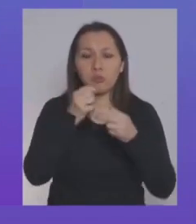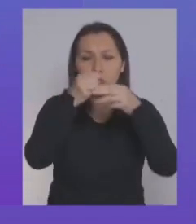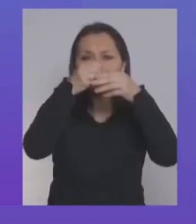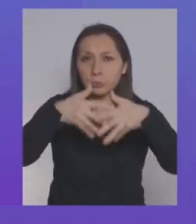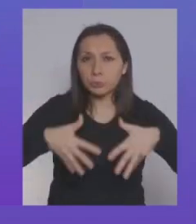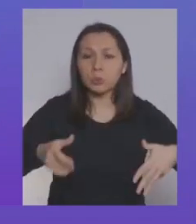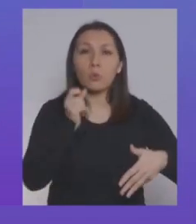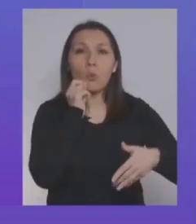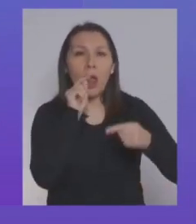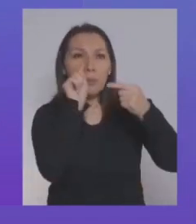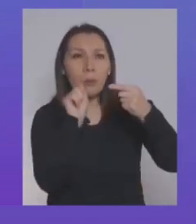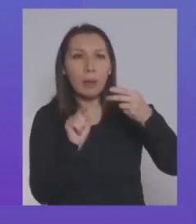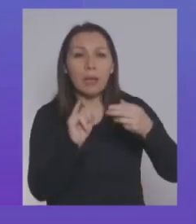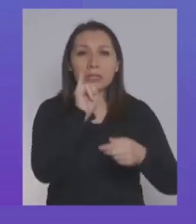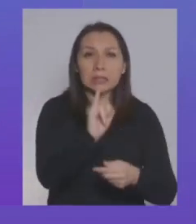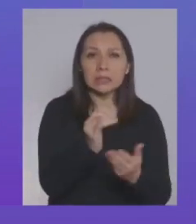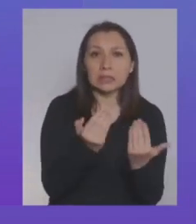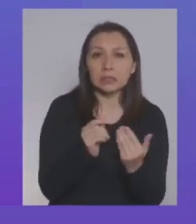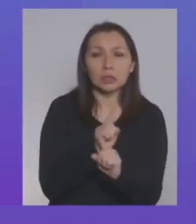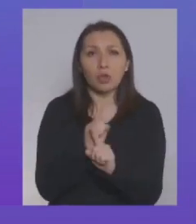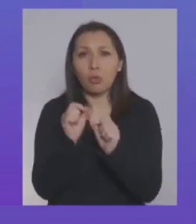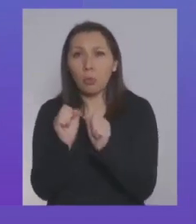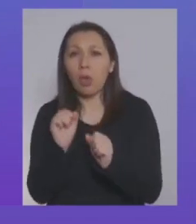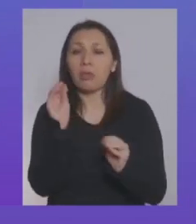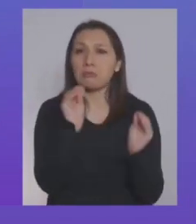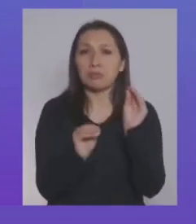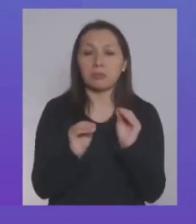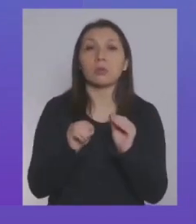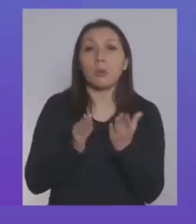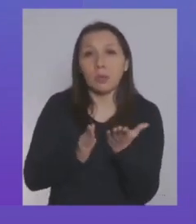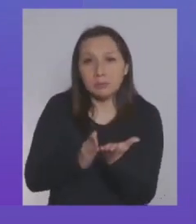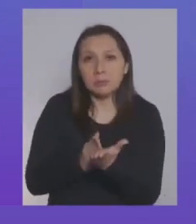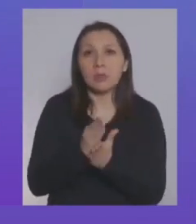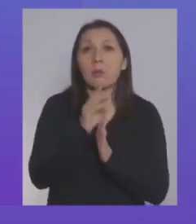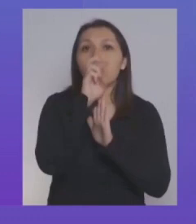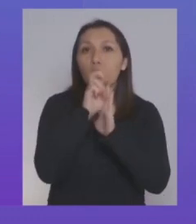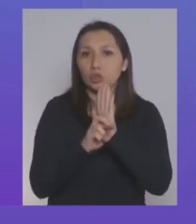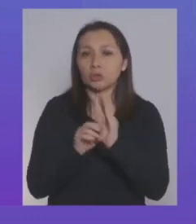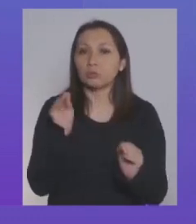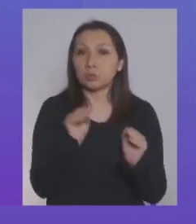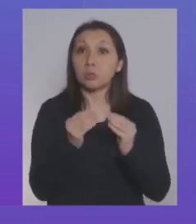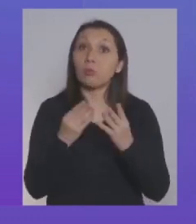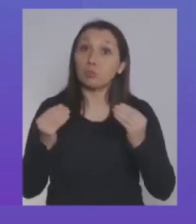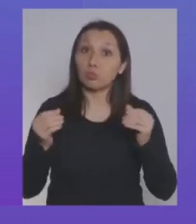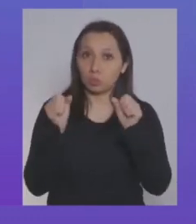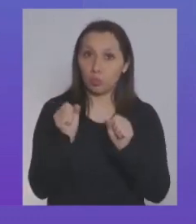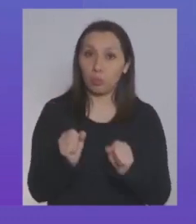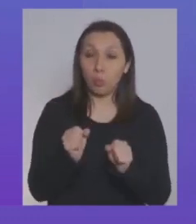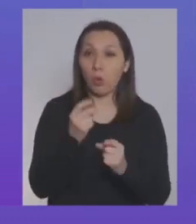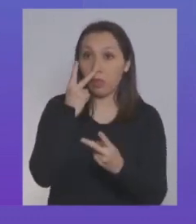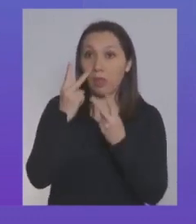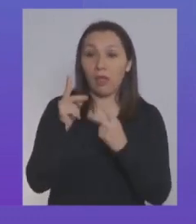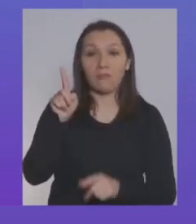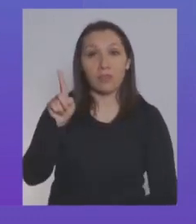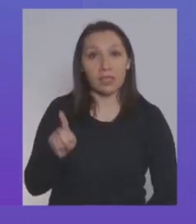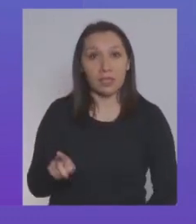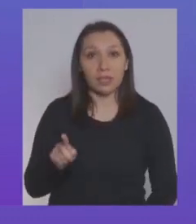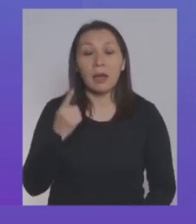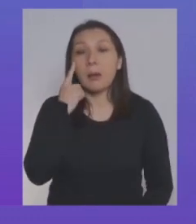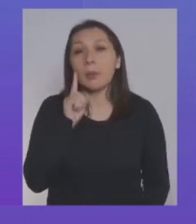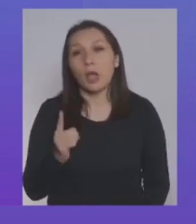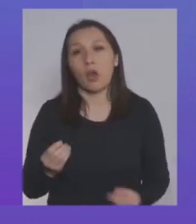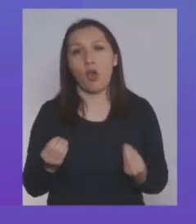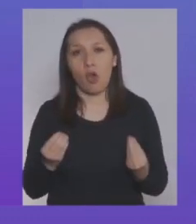qué puede postular y qué no. Este es un esfuerzo que está hoy día incipiente, iniciándose, hay varias posibilidades de verlo, pero